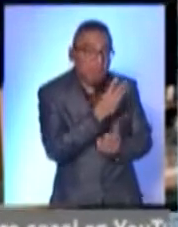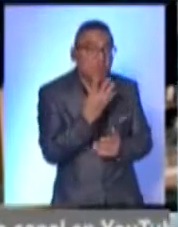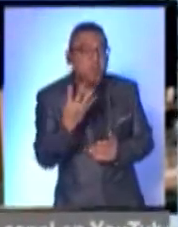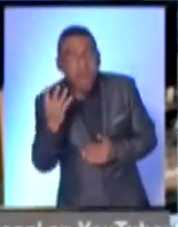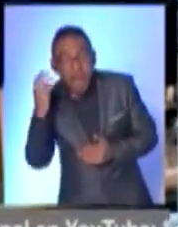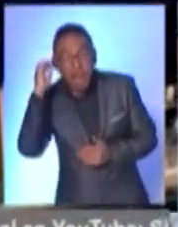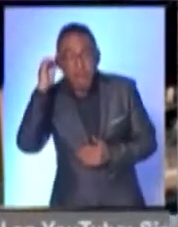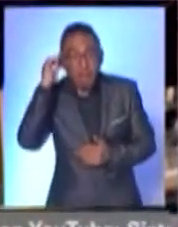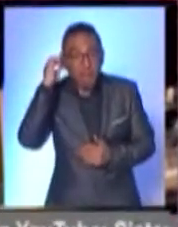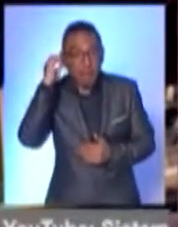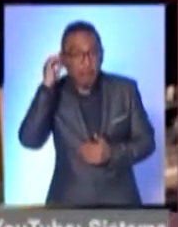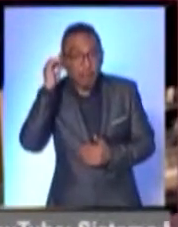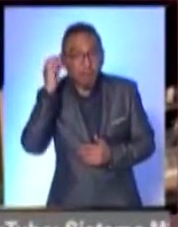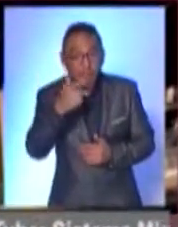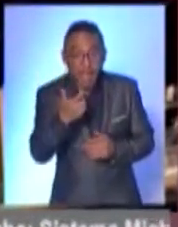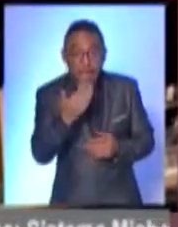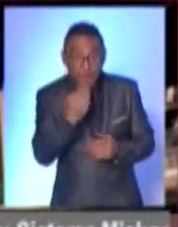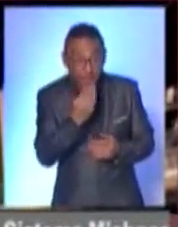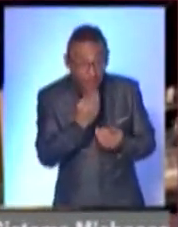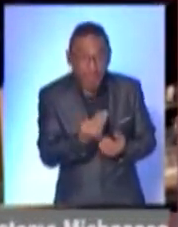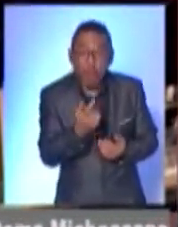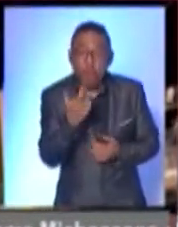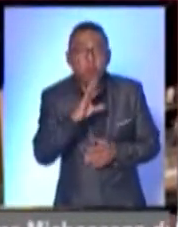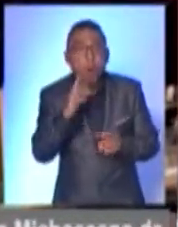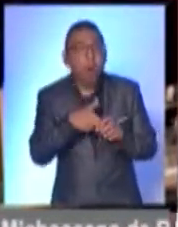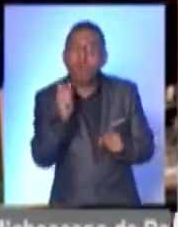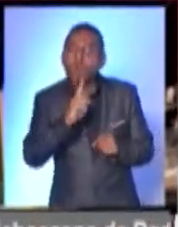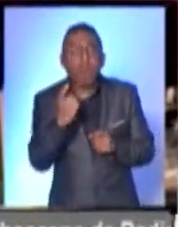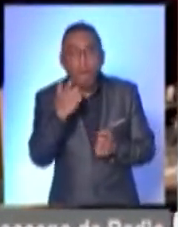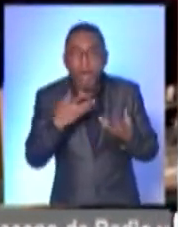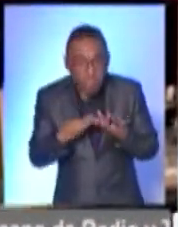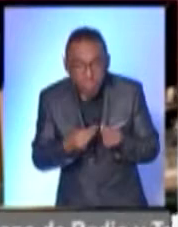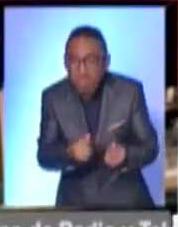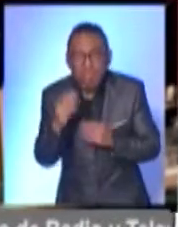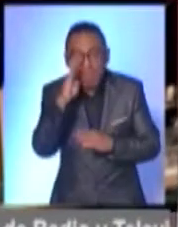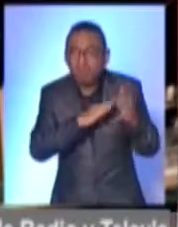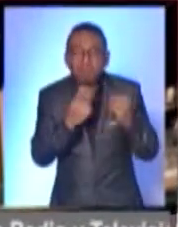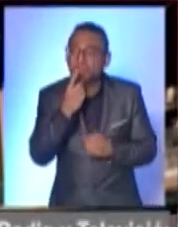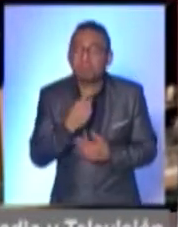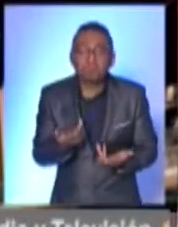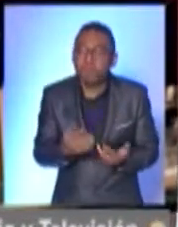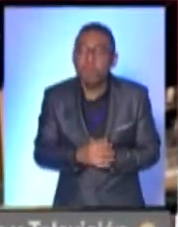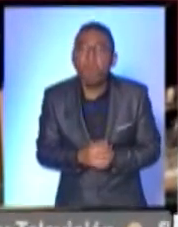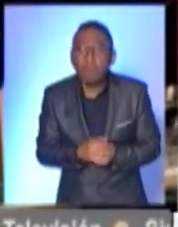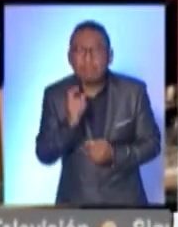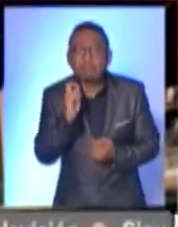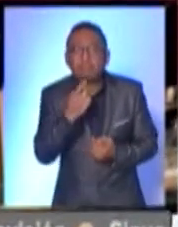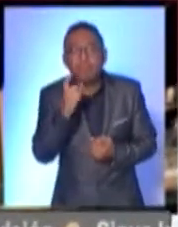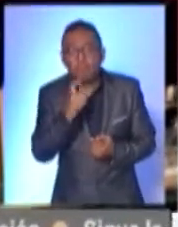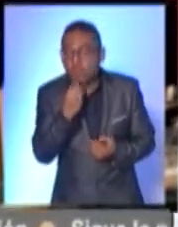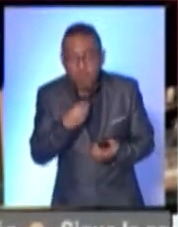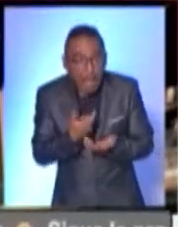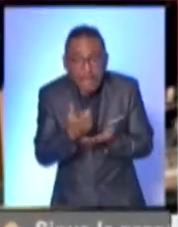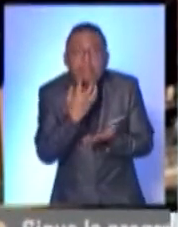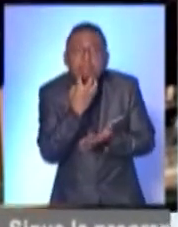si le alcanza eso para vivir? No alcanza, pero pues ahí es una lucha, ahora sí, como dicen, que se estima la cómica hasta donde alcance